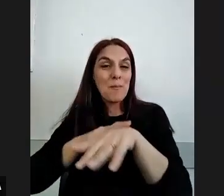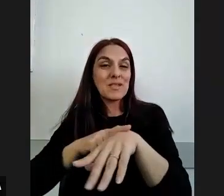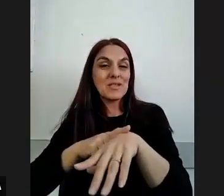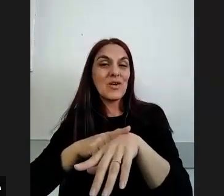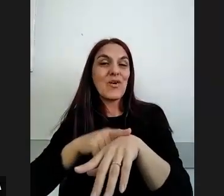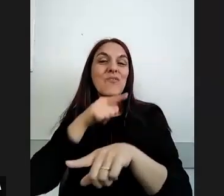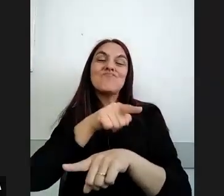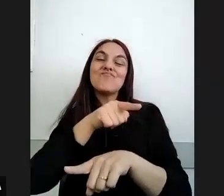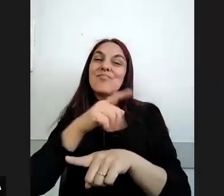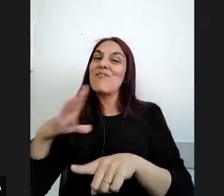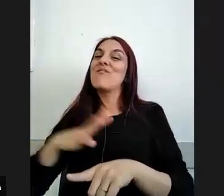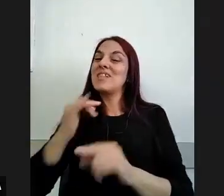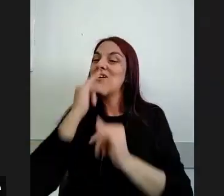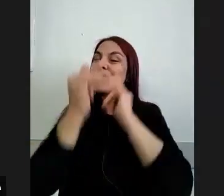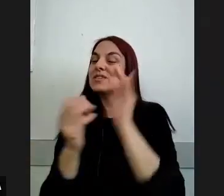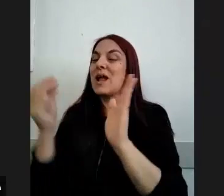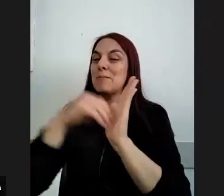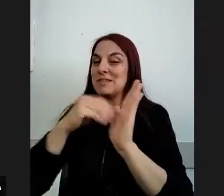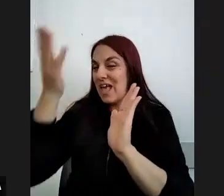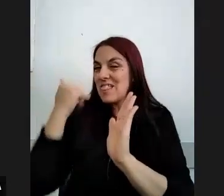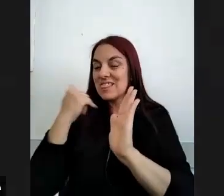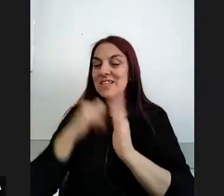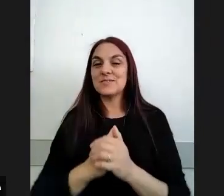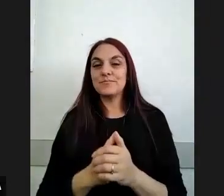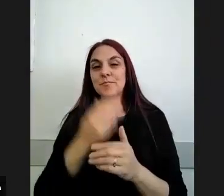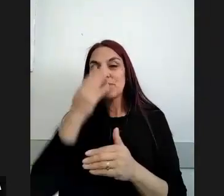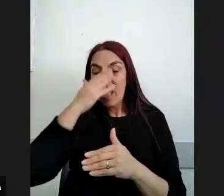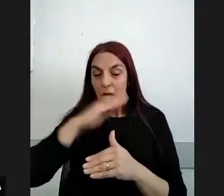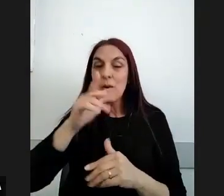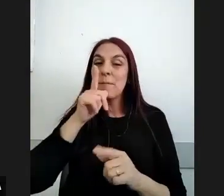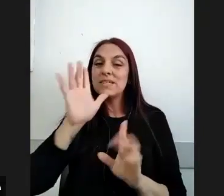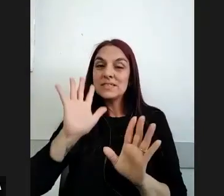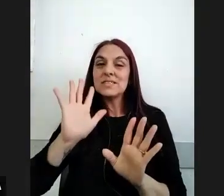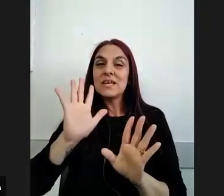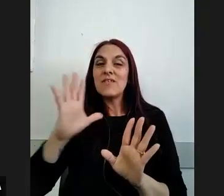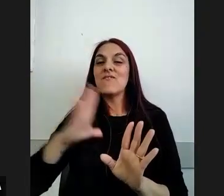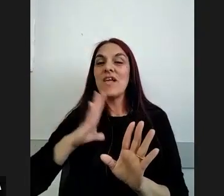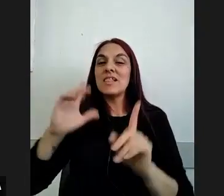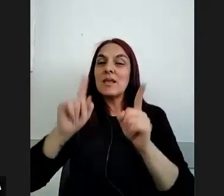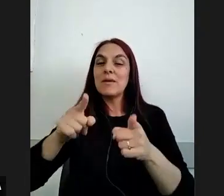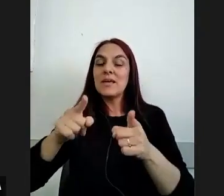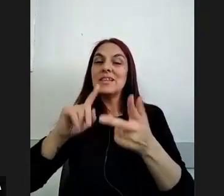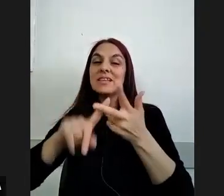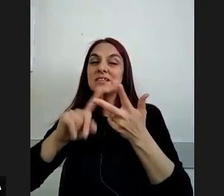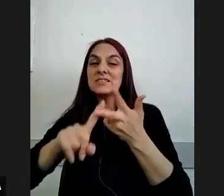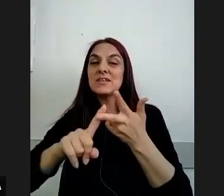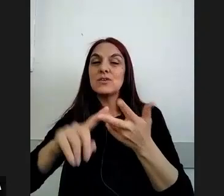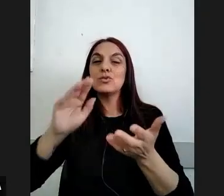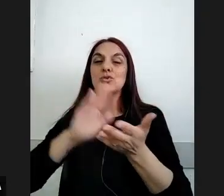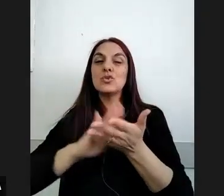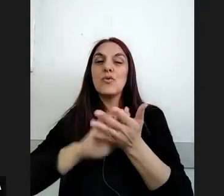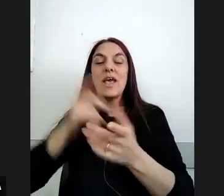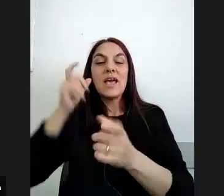quedó pendiente en la presentación y luego sí me parece que nos quedaba pendiente el tercer eje que tiene que ver con las